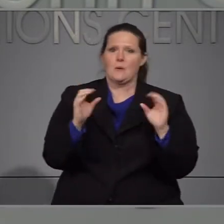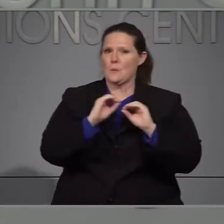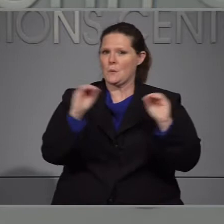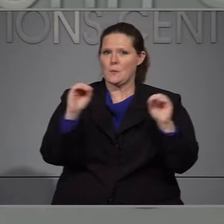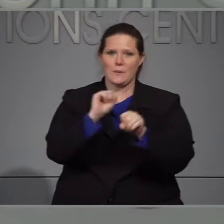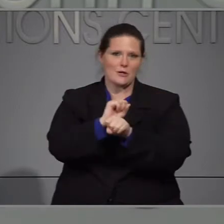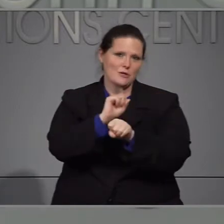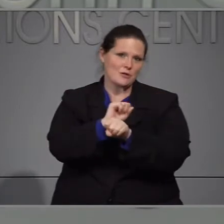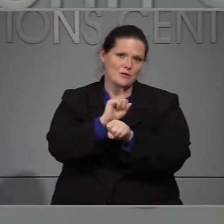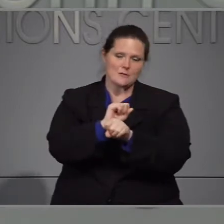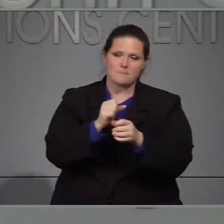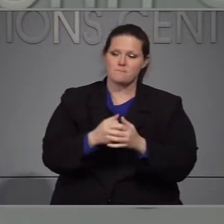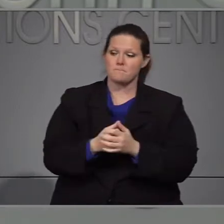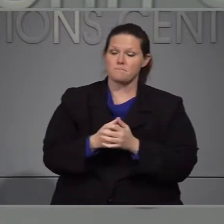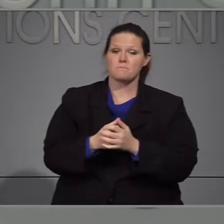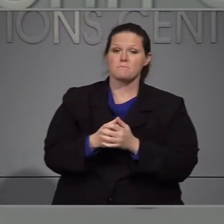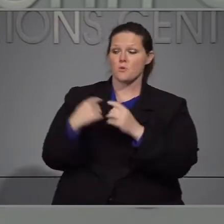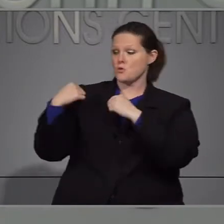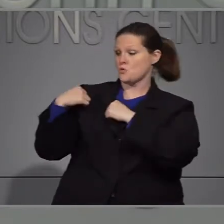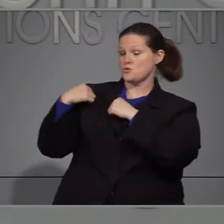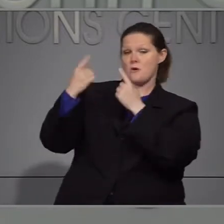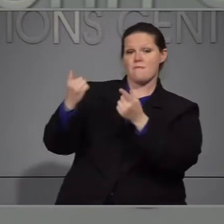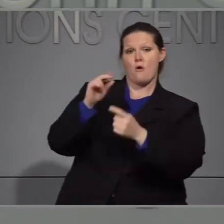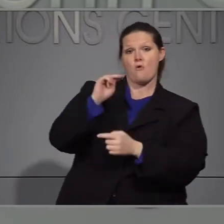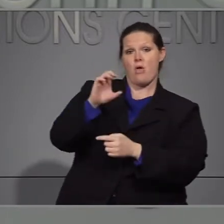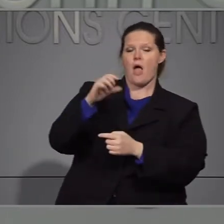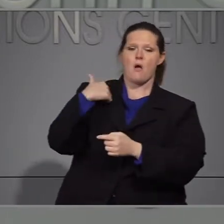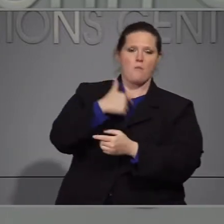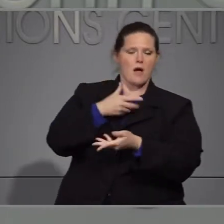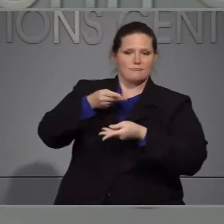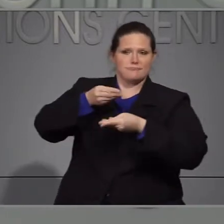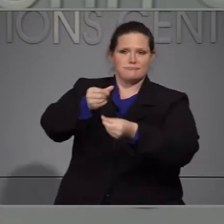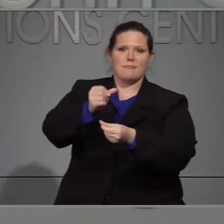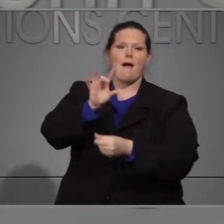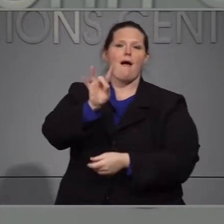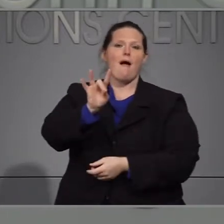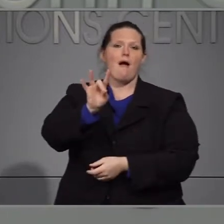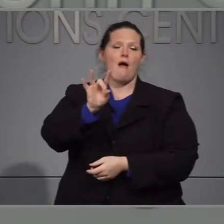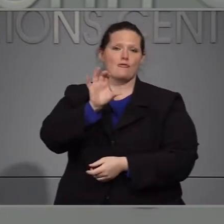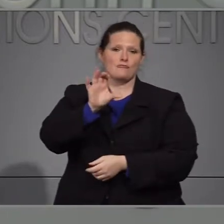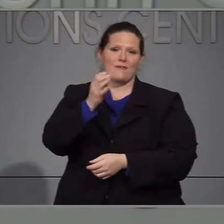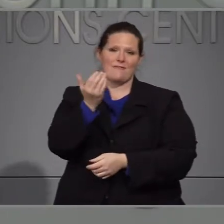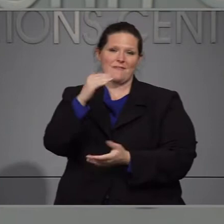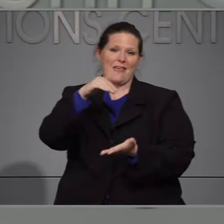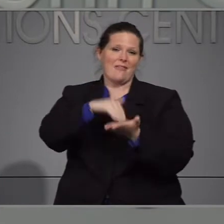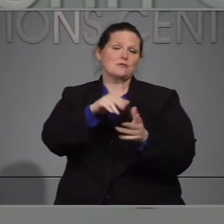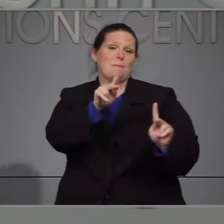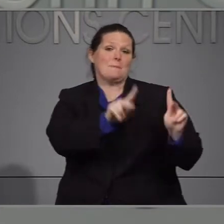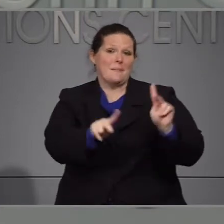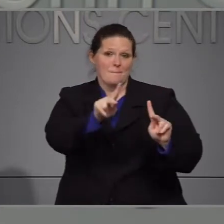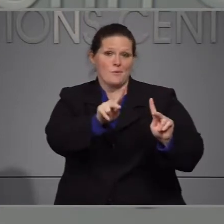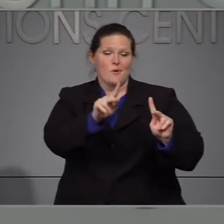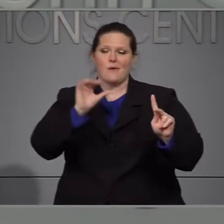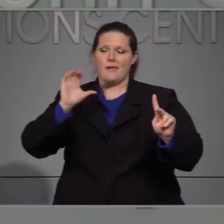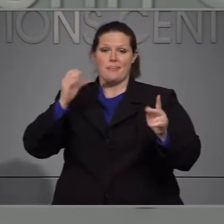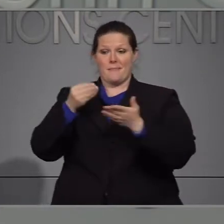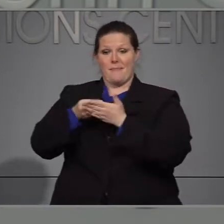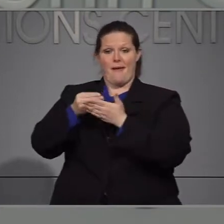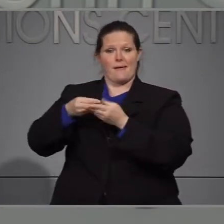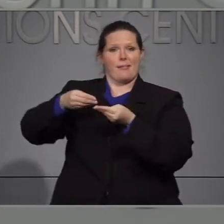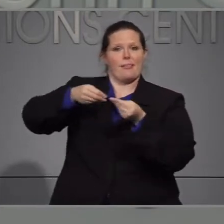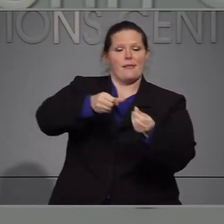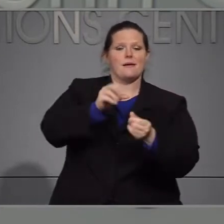hasta este momento aquí en Carolina del Norte hemos pagado a ochocientos quince mil personas más de